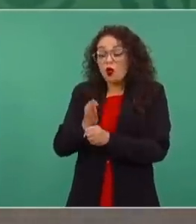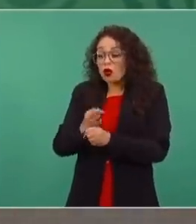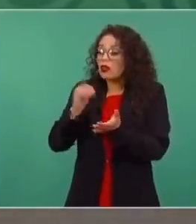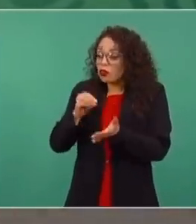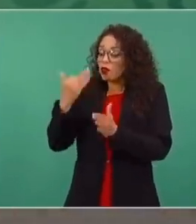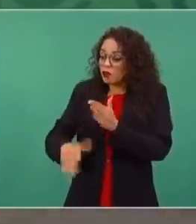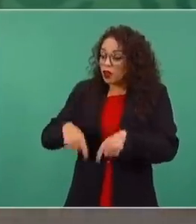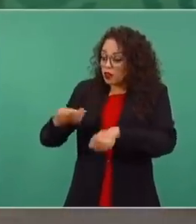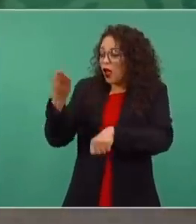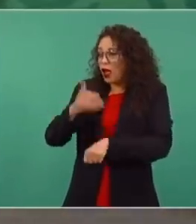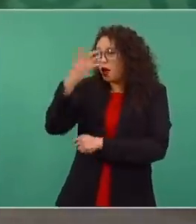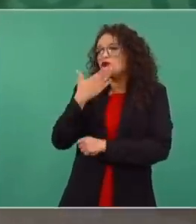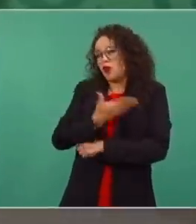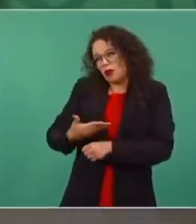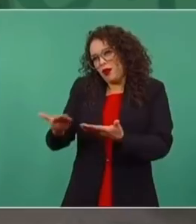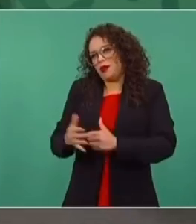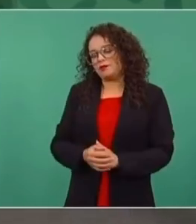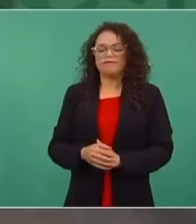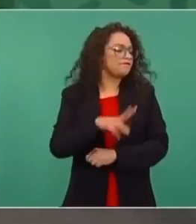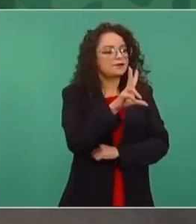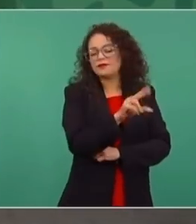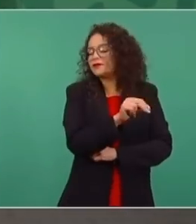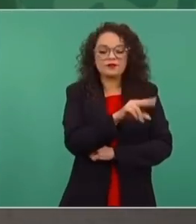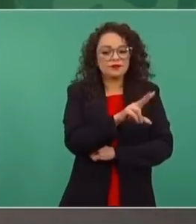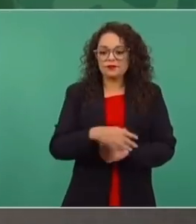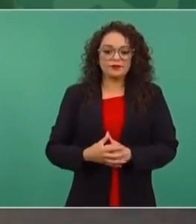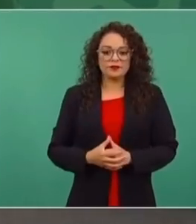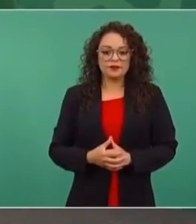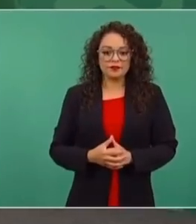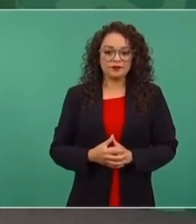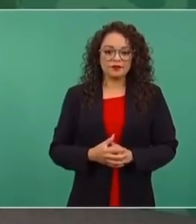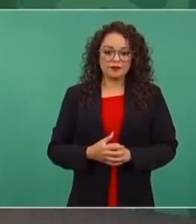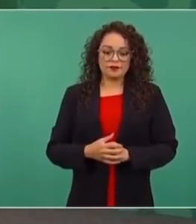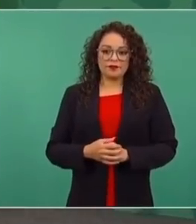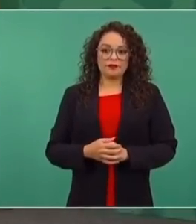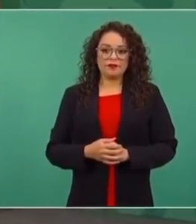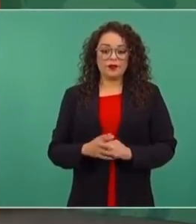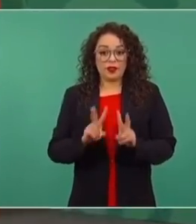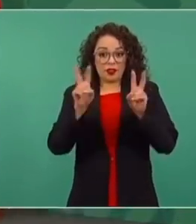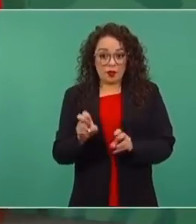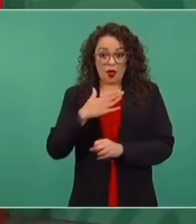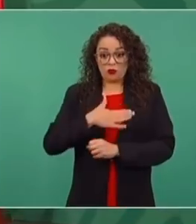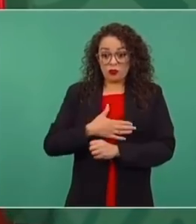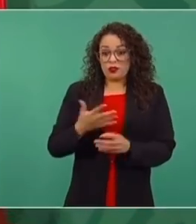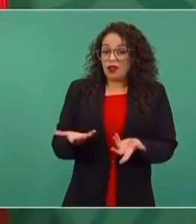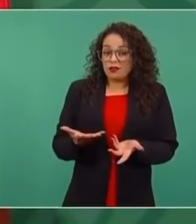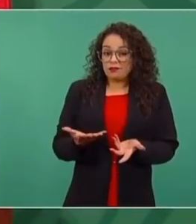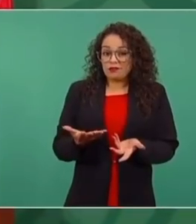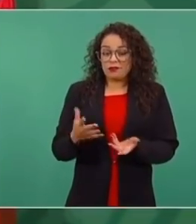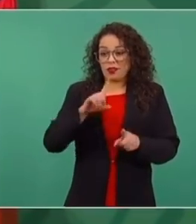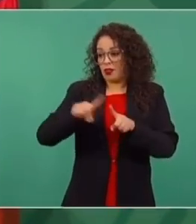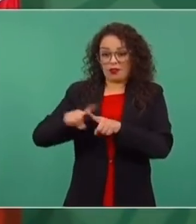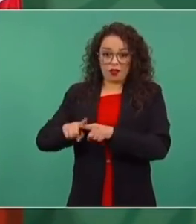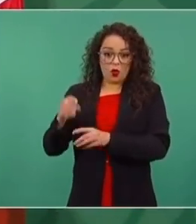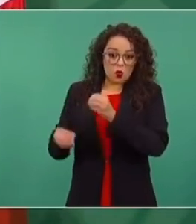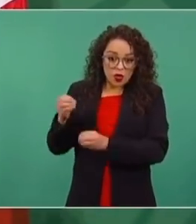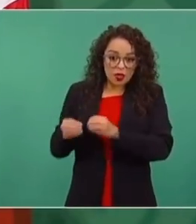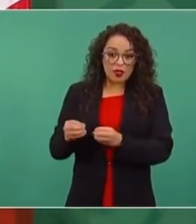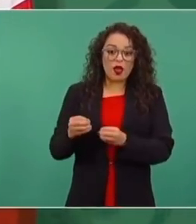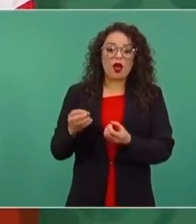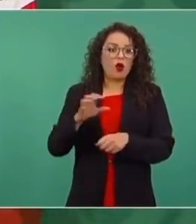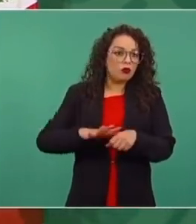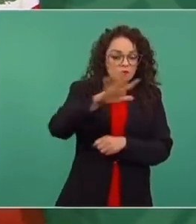hay impunidad, no, y que el hecho mismo, porque la impunidad tiene muchas connotaciones, puede ser impunidad jurídica y puede ser también